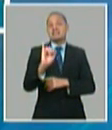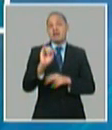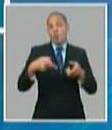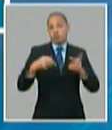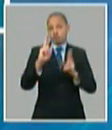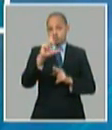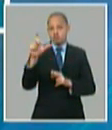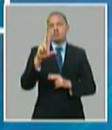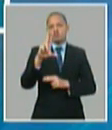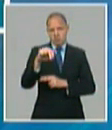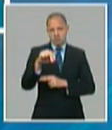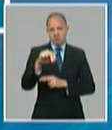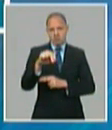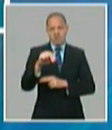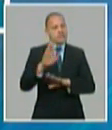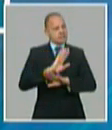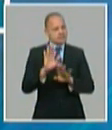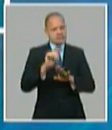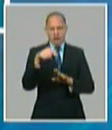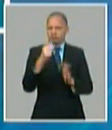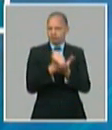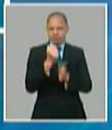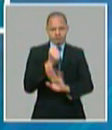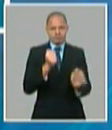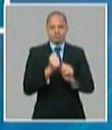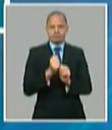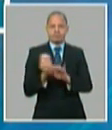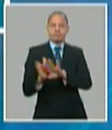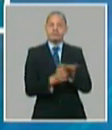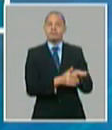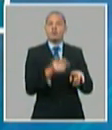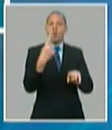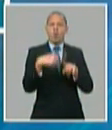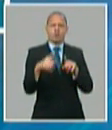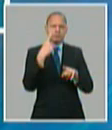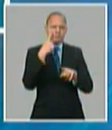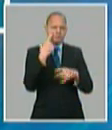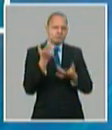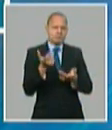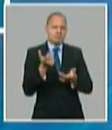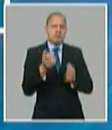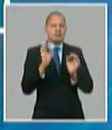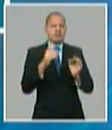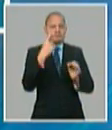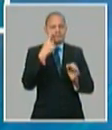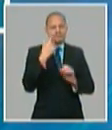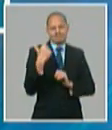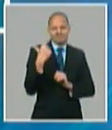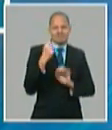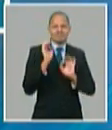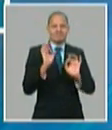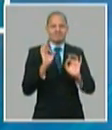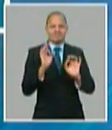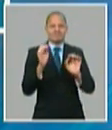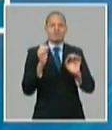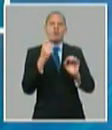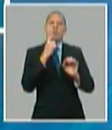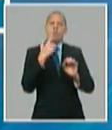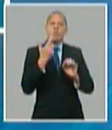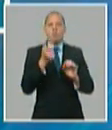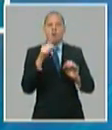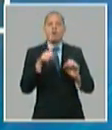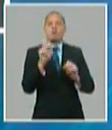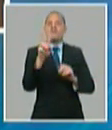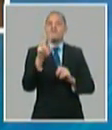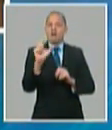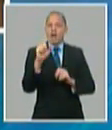el programa de reconversión tecnológica de la prensa está prácticamente en conclusión que harán algunos detalles para el próximo año en la poligráfica de Villa Clara